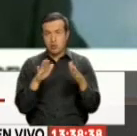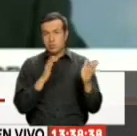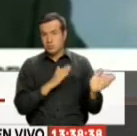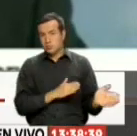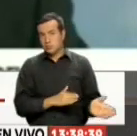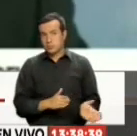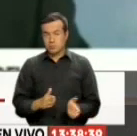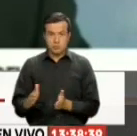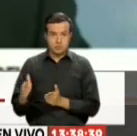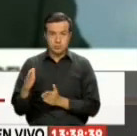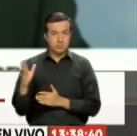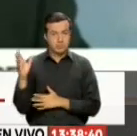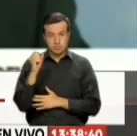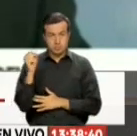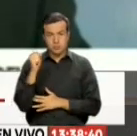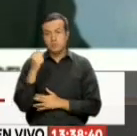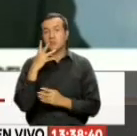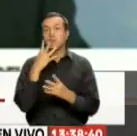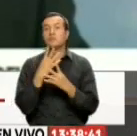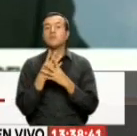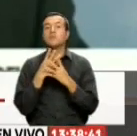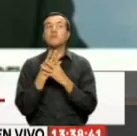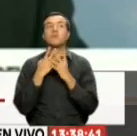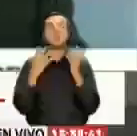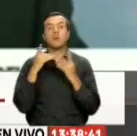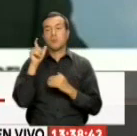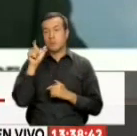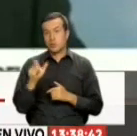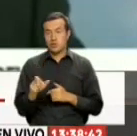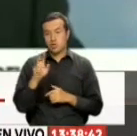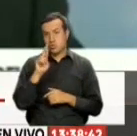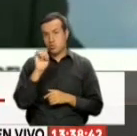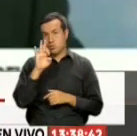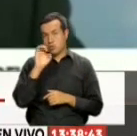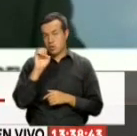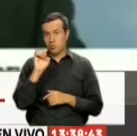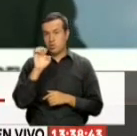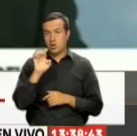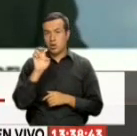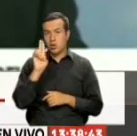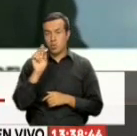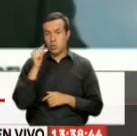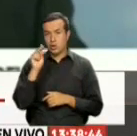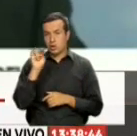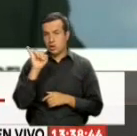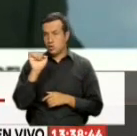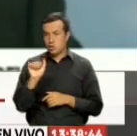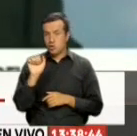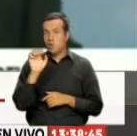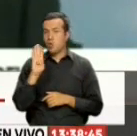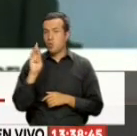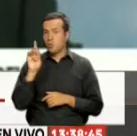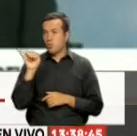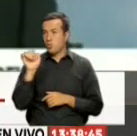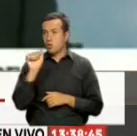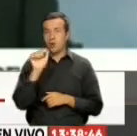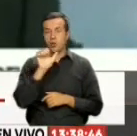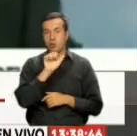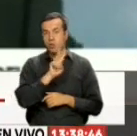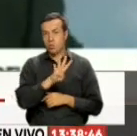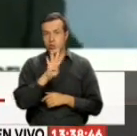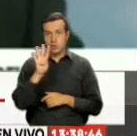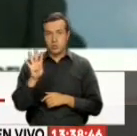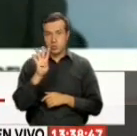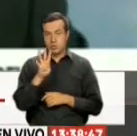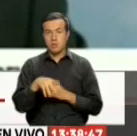Condujo A la detención Del ciudadano Roberto Eugenio Marrero Borja De 44